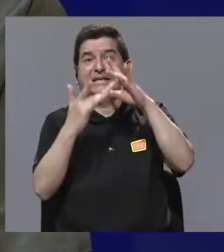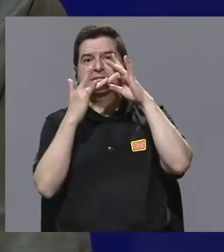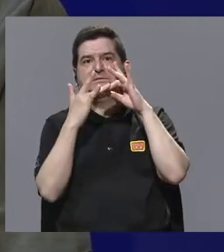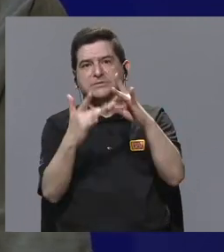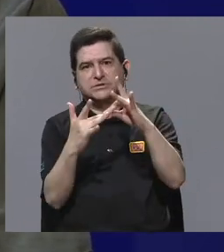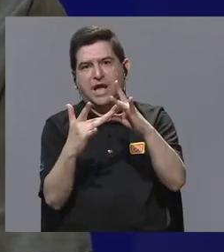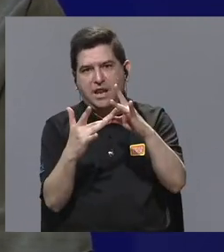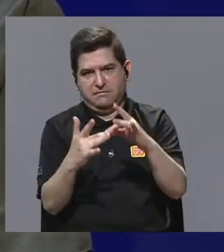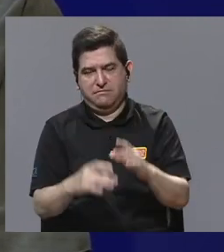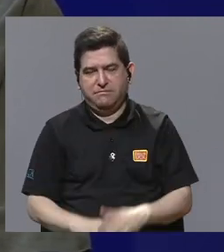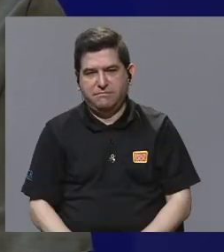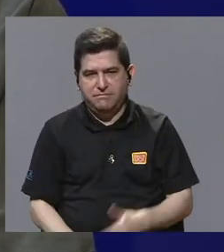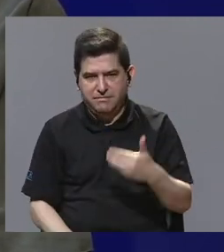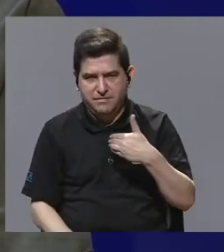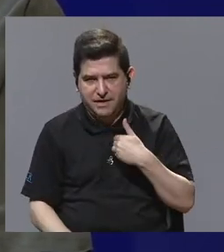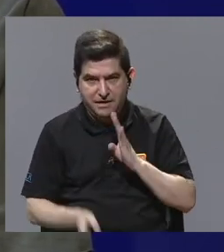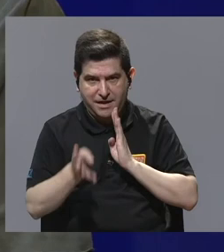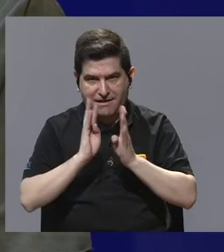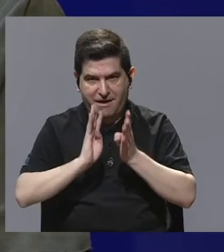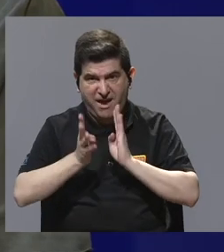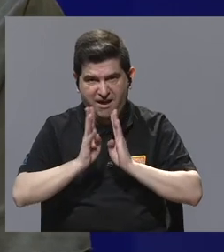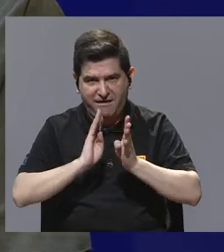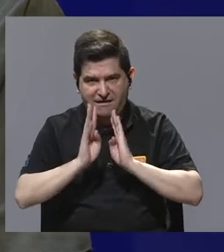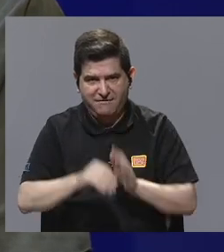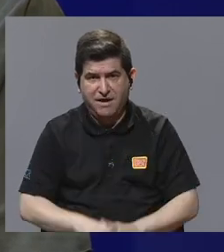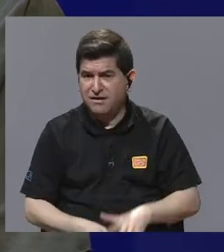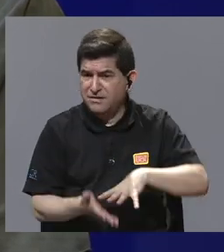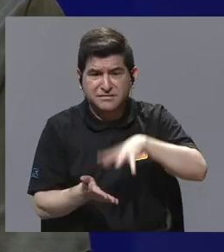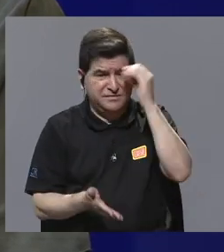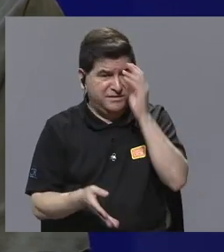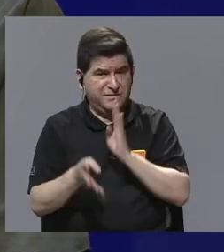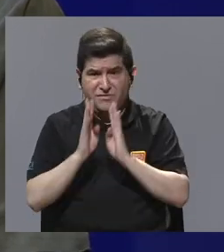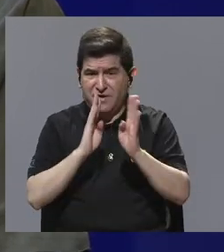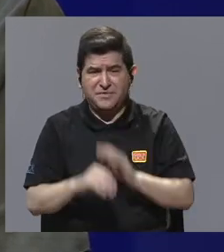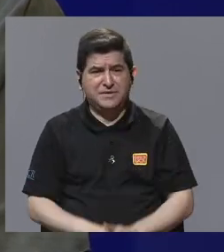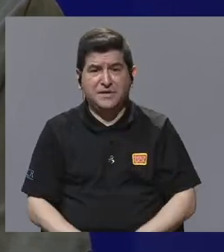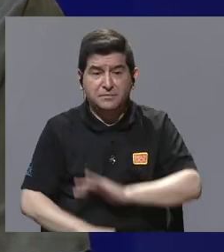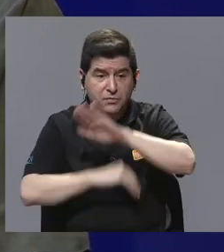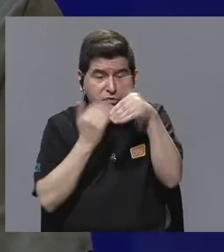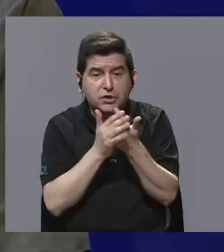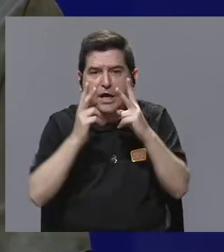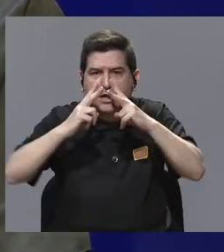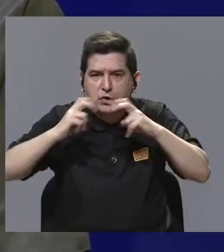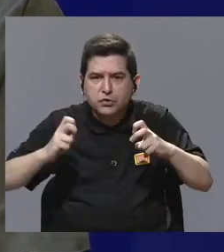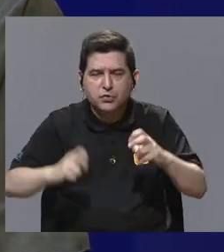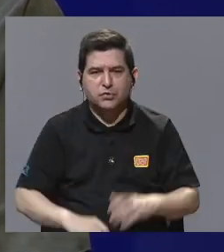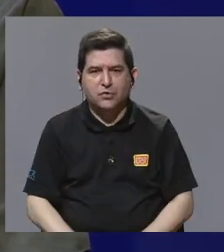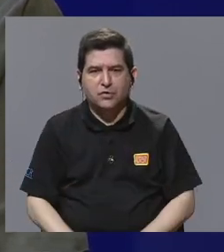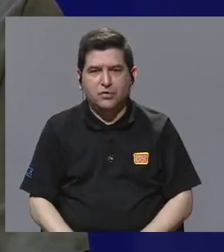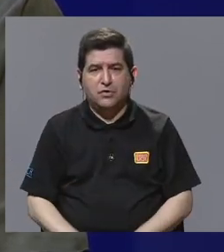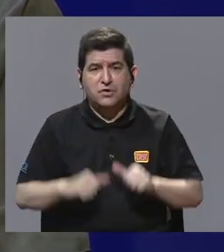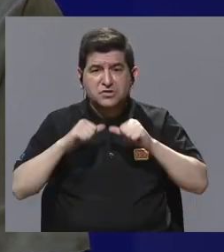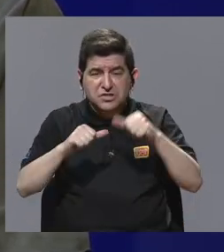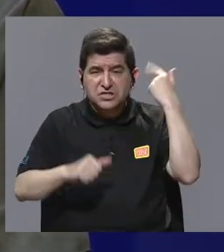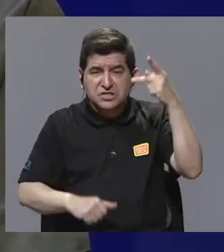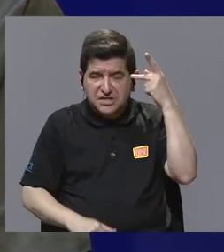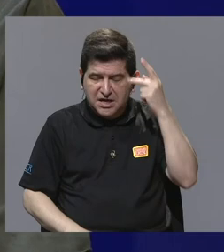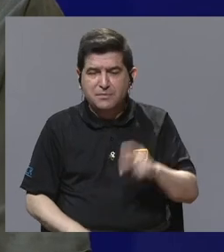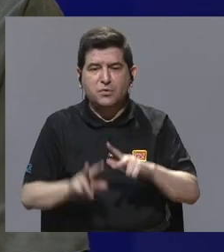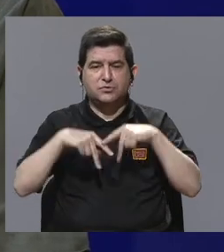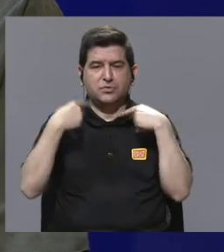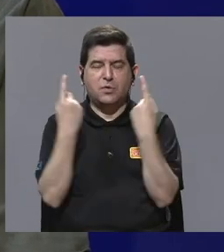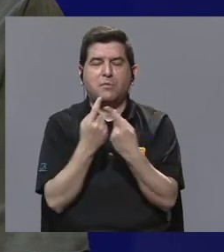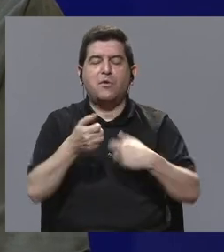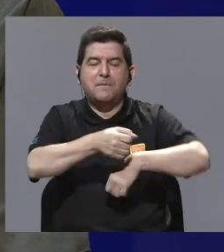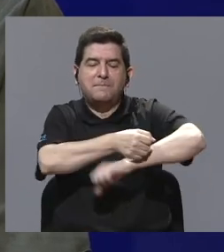principalmente, y nos toca un poco conversar, si no aprendemos a conversar y a no tratar todo como, o si seguimos tratando la política